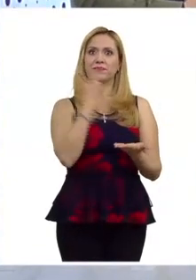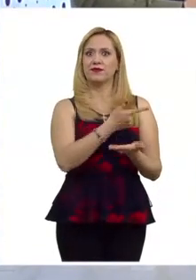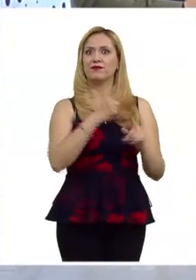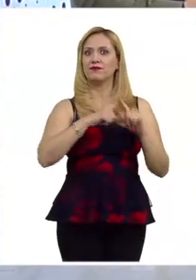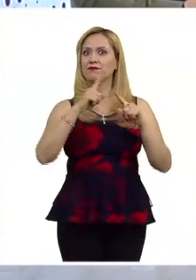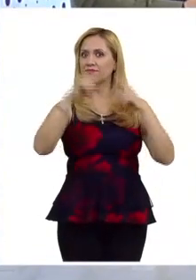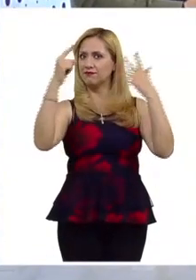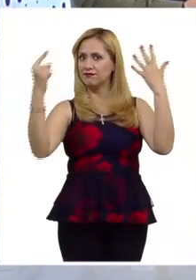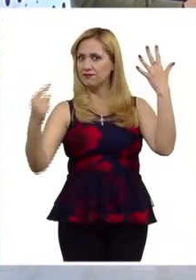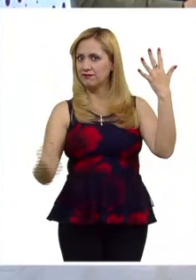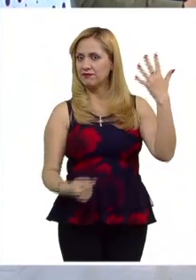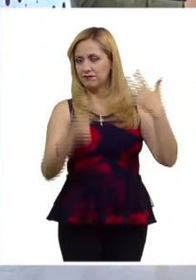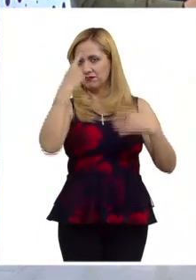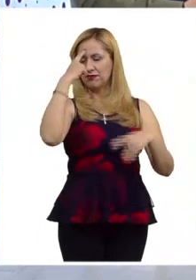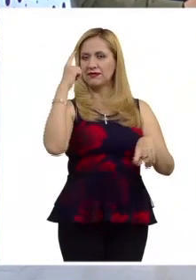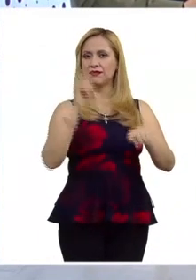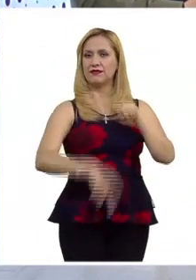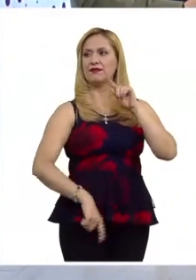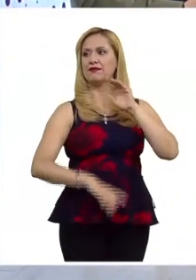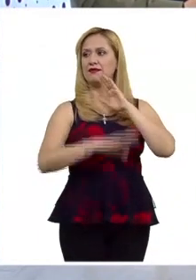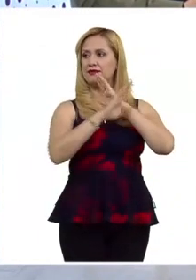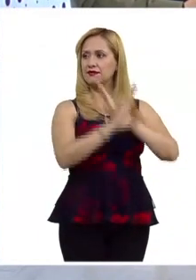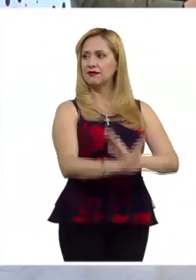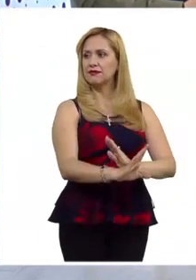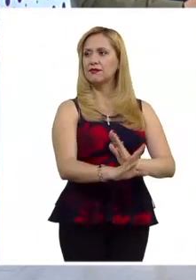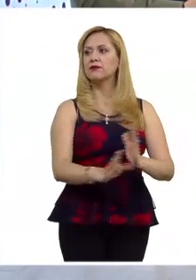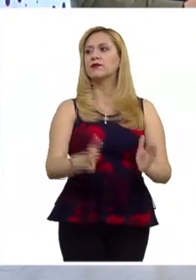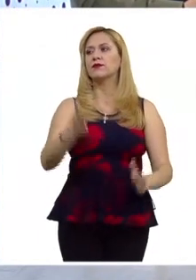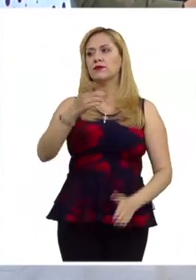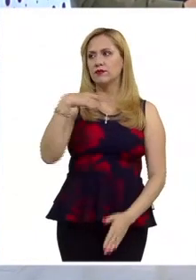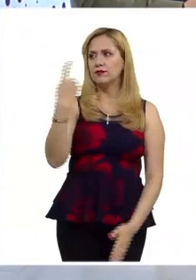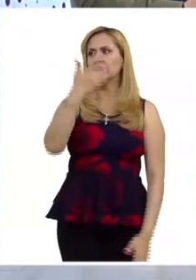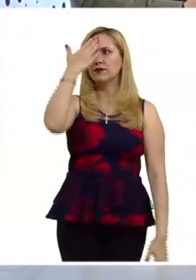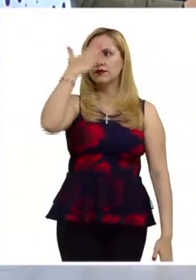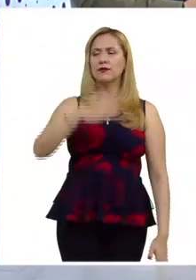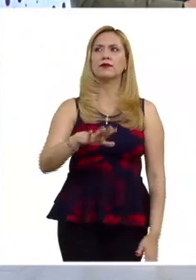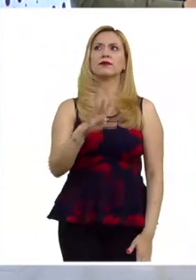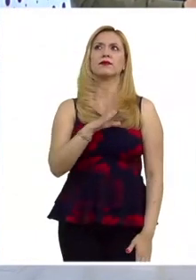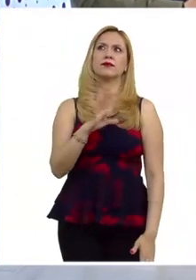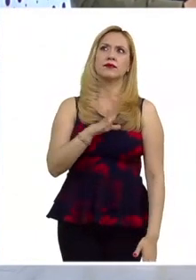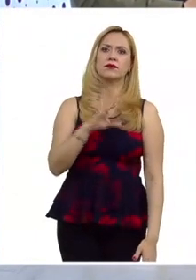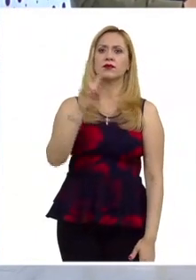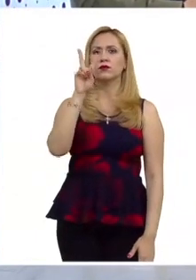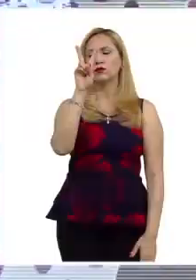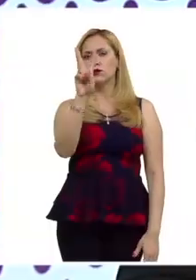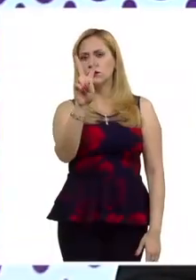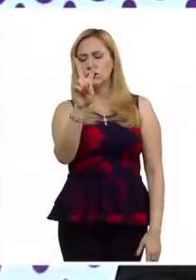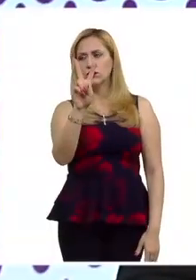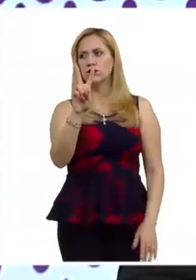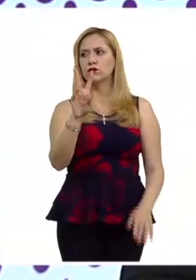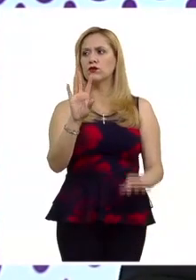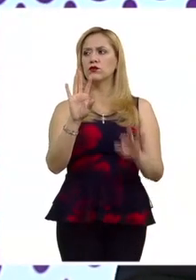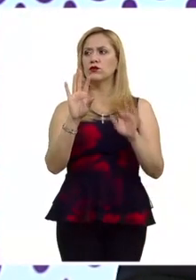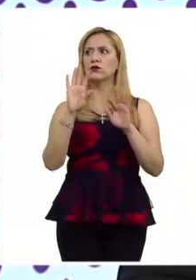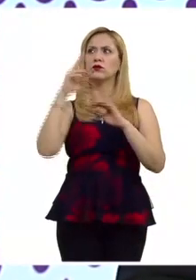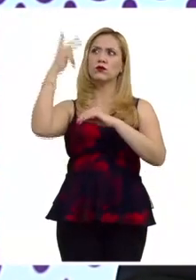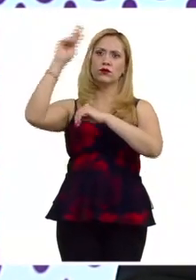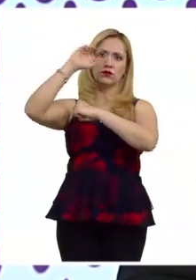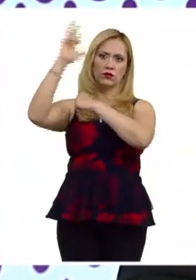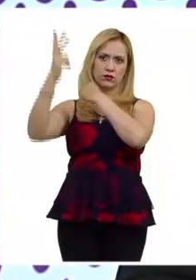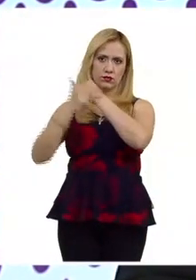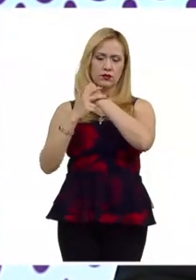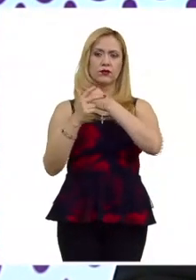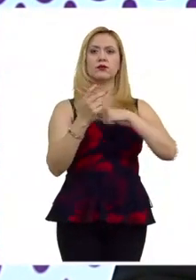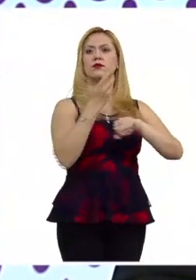posibilidades que existen para contrarrestar el discurso de odio. O sea, sabemos que existen, digamos, dos modelos, el europeo y el